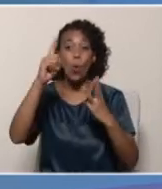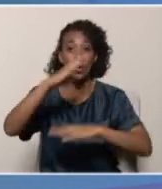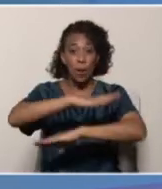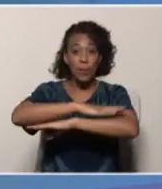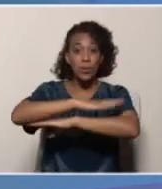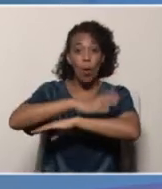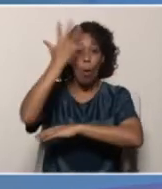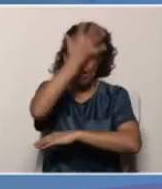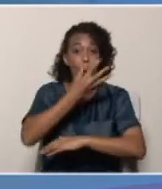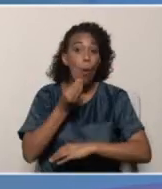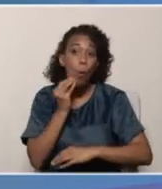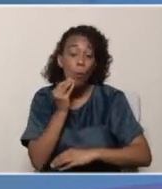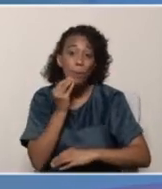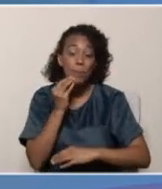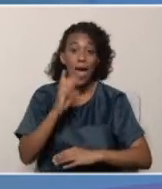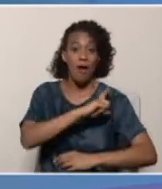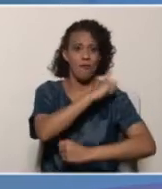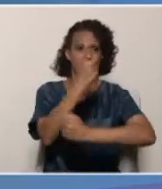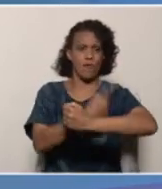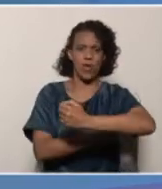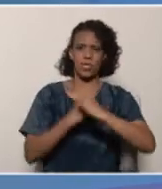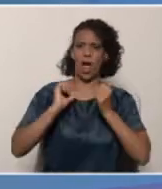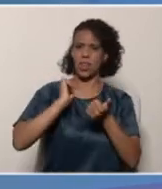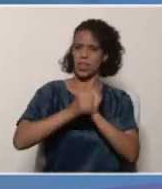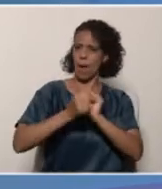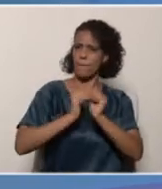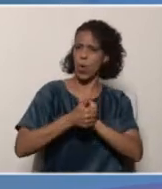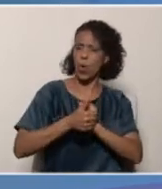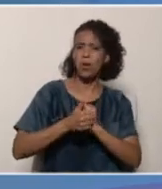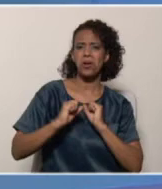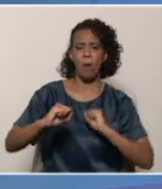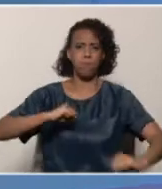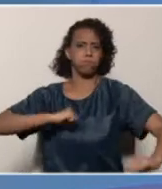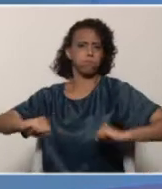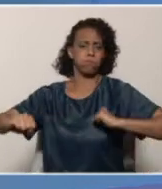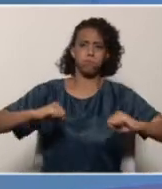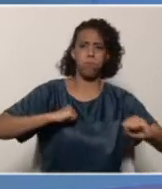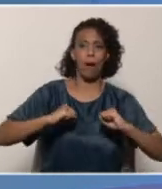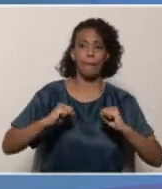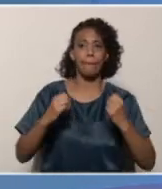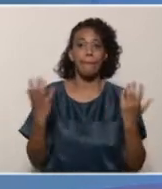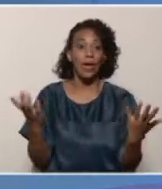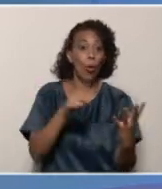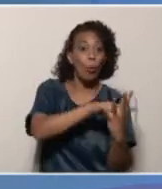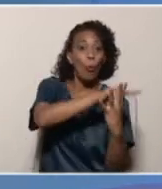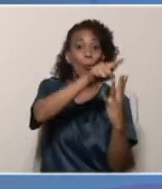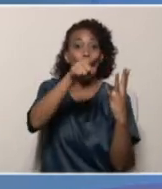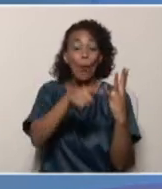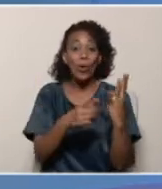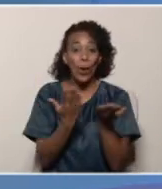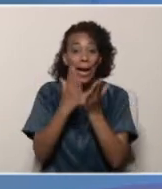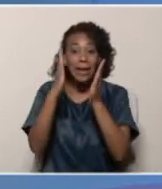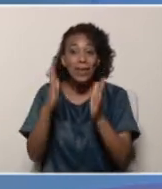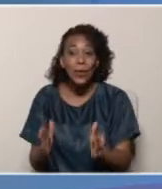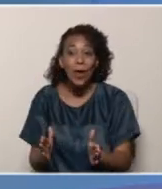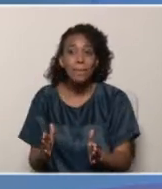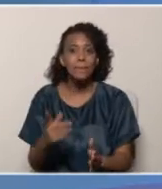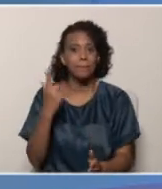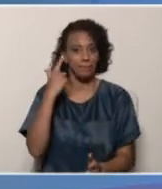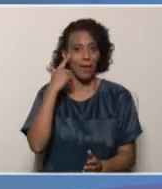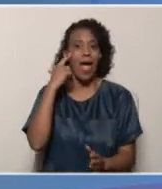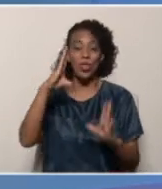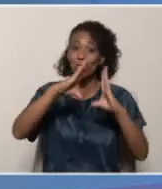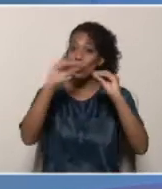actividades, actitudes físicas que se destacan en un deporte. Pero esto no significa que un estudiante con talento